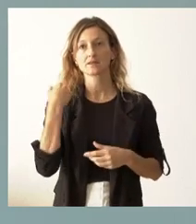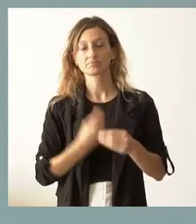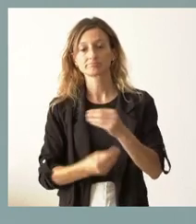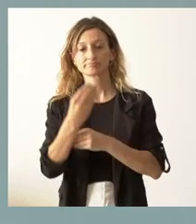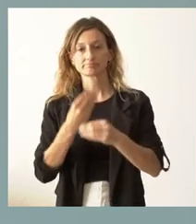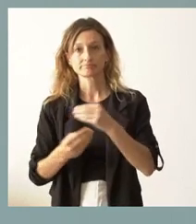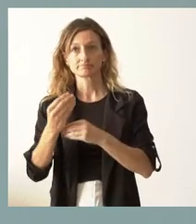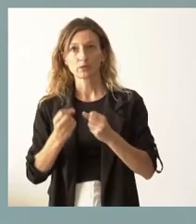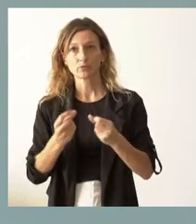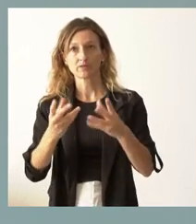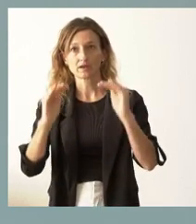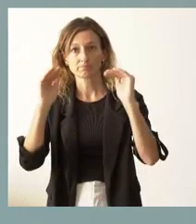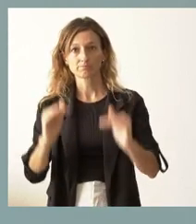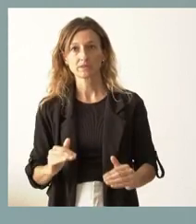vegetativo.